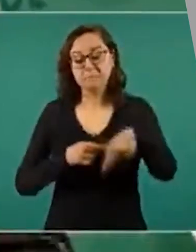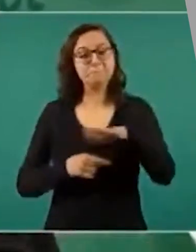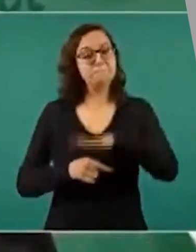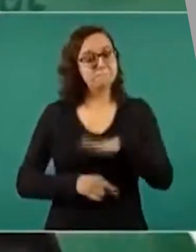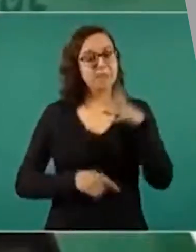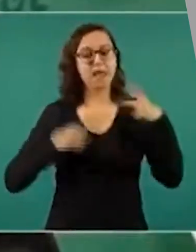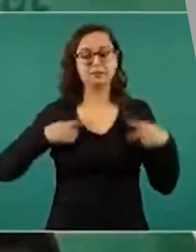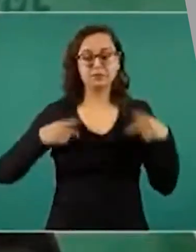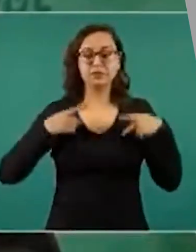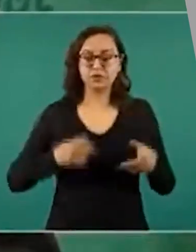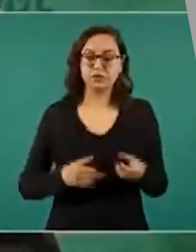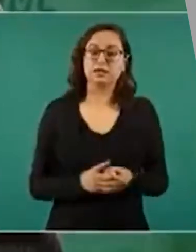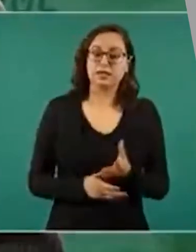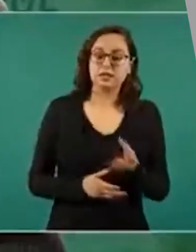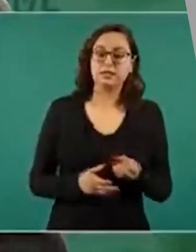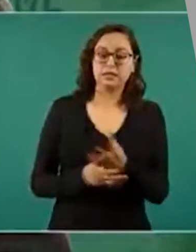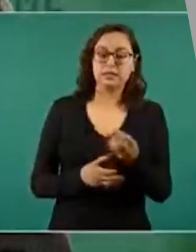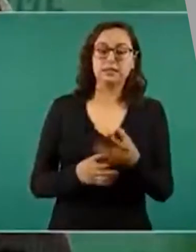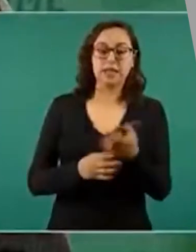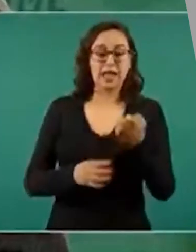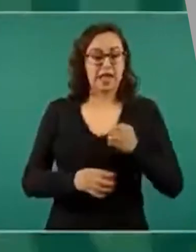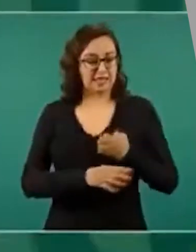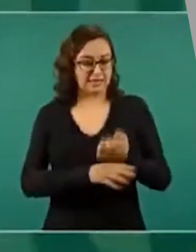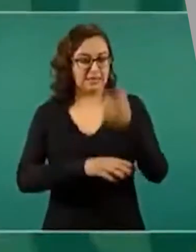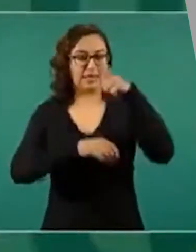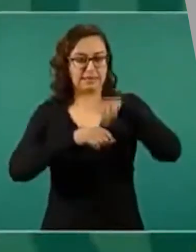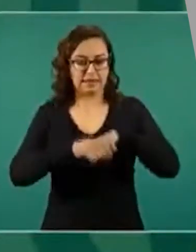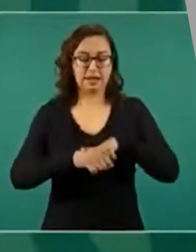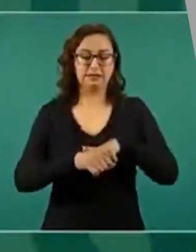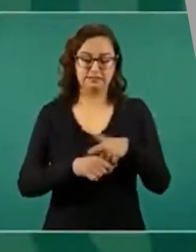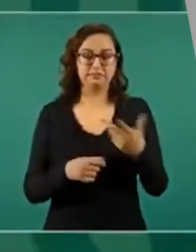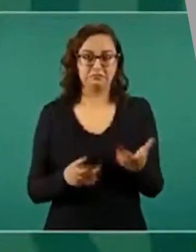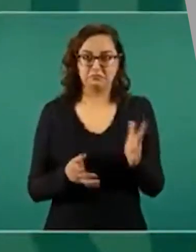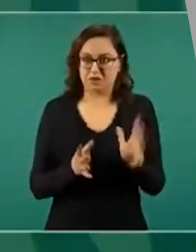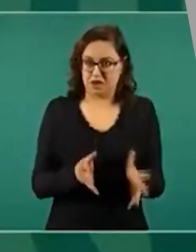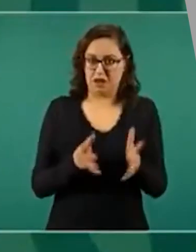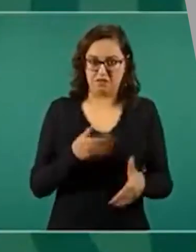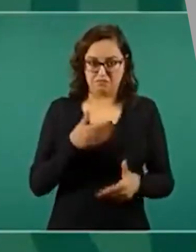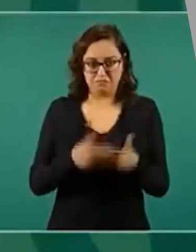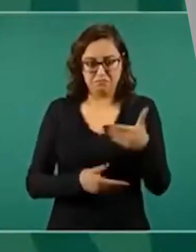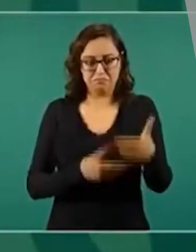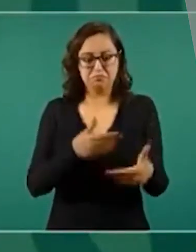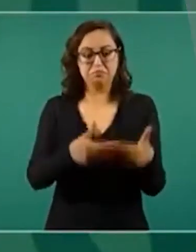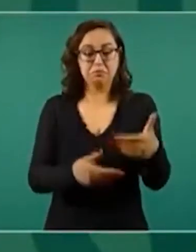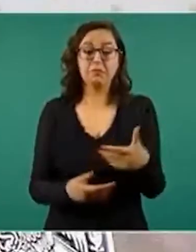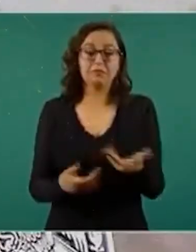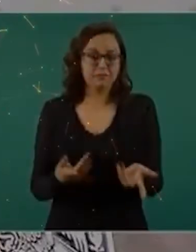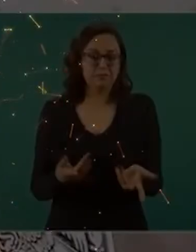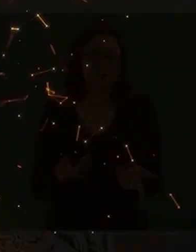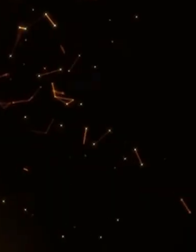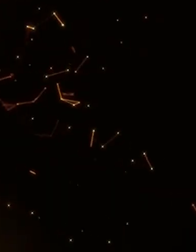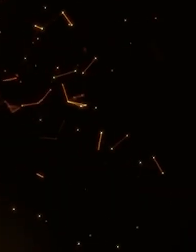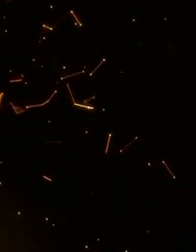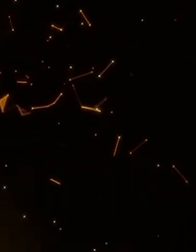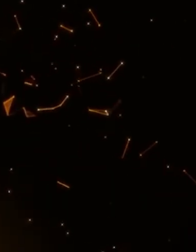no sé, yo creo que mañana va a haber respuesta sobre eso.